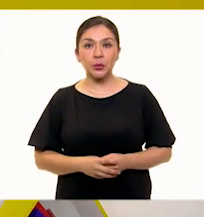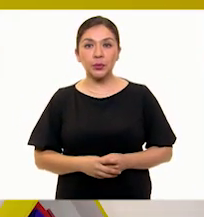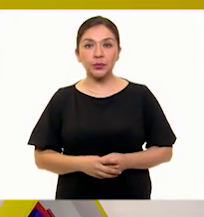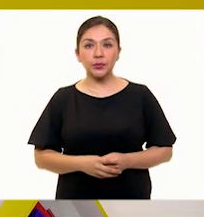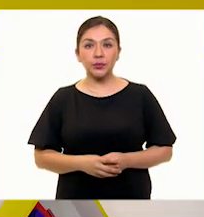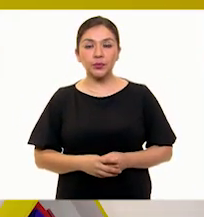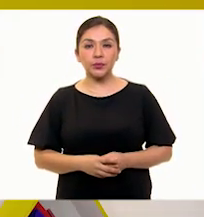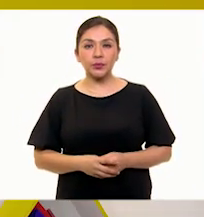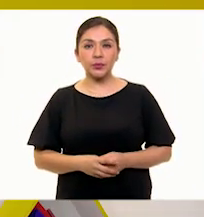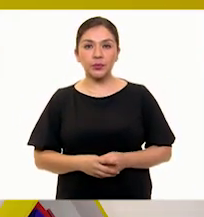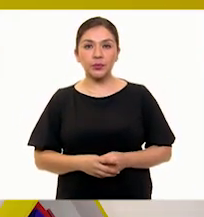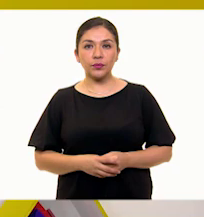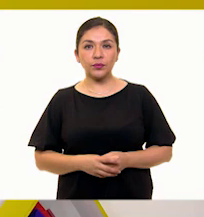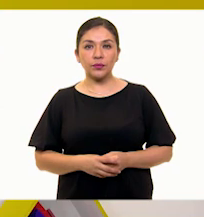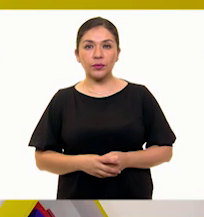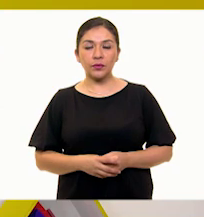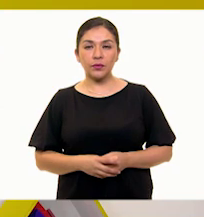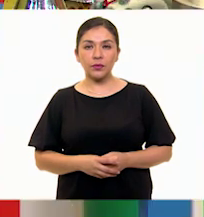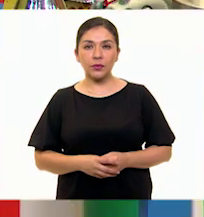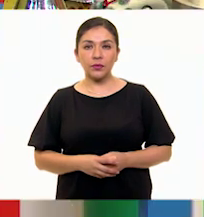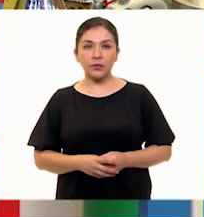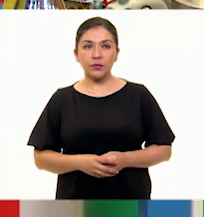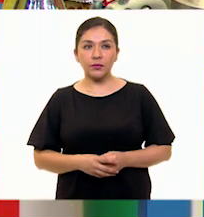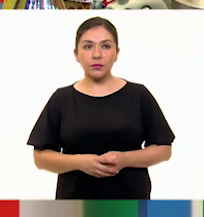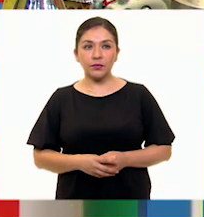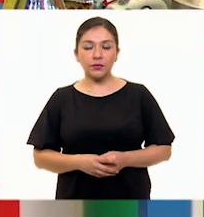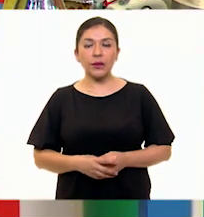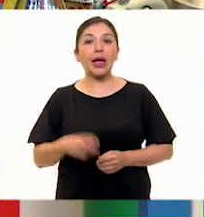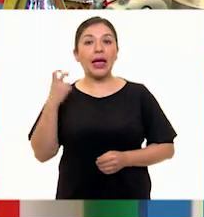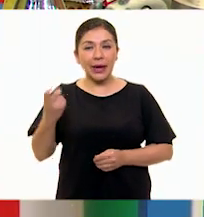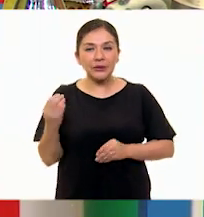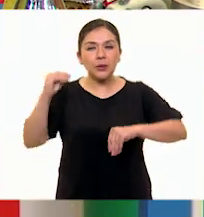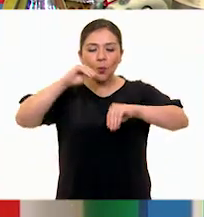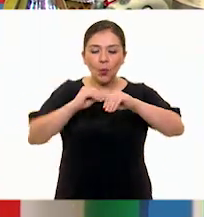Ahorita estamos pegando las patitas.